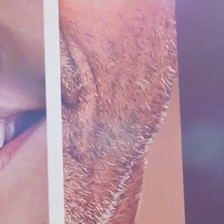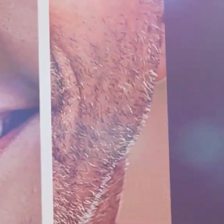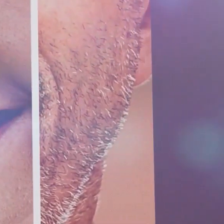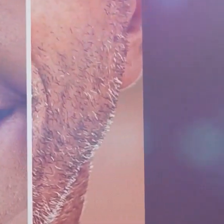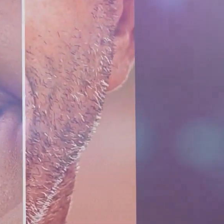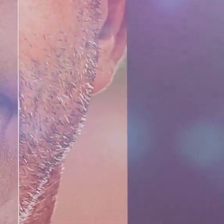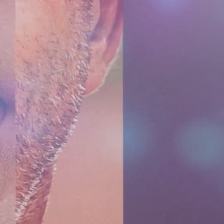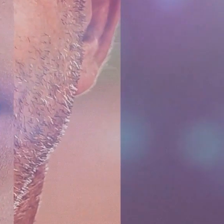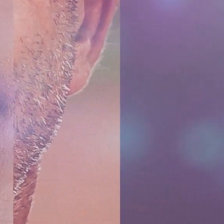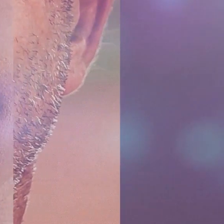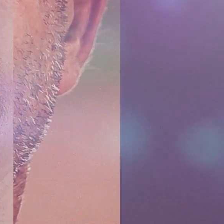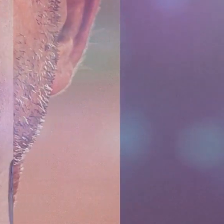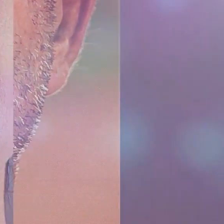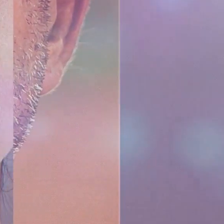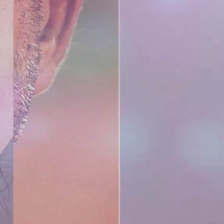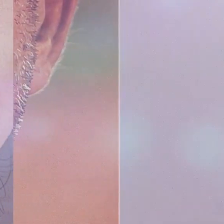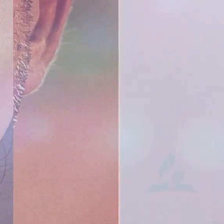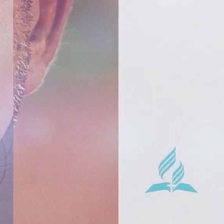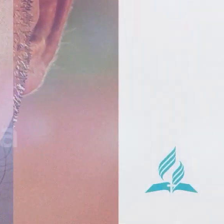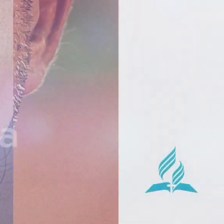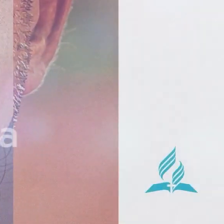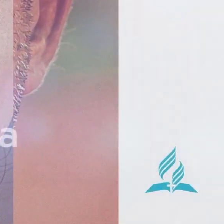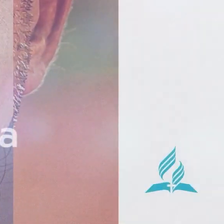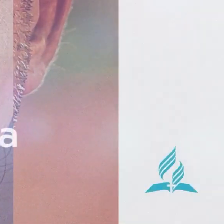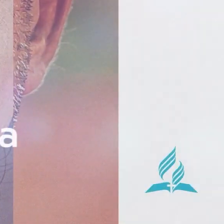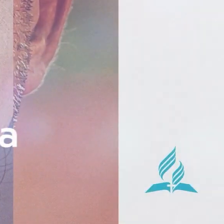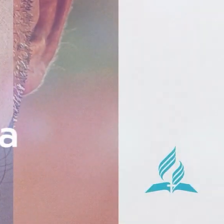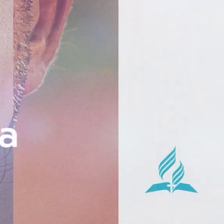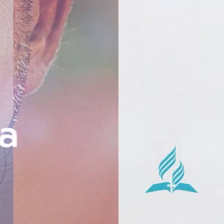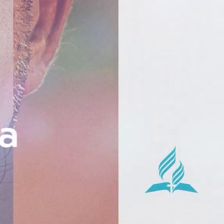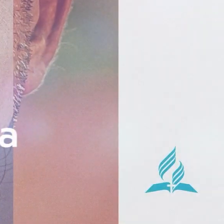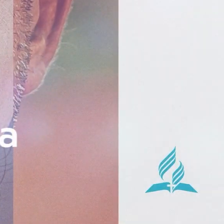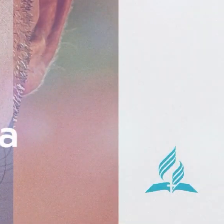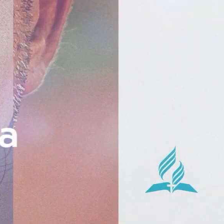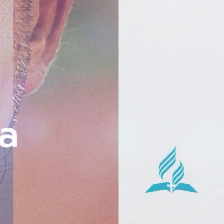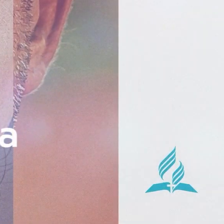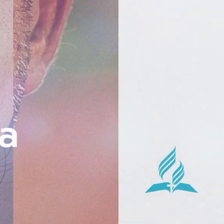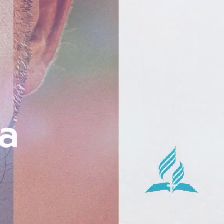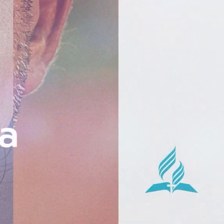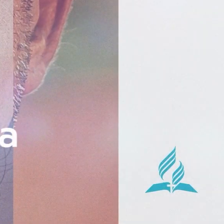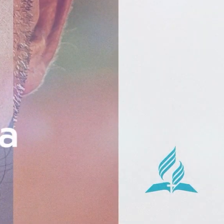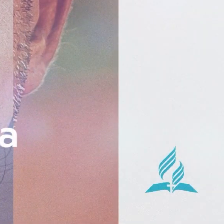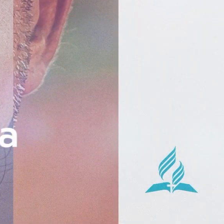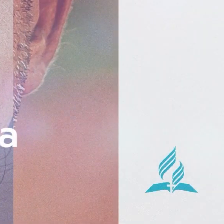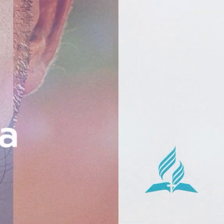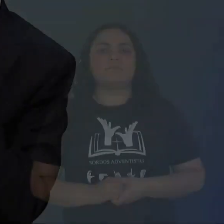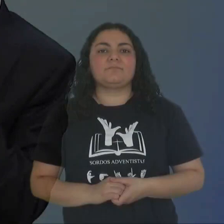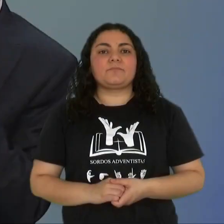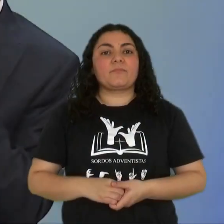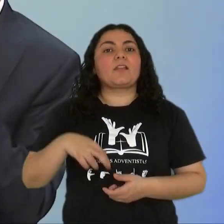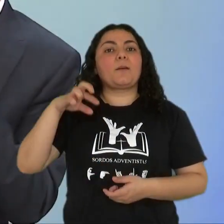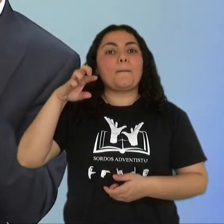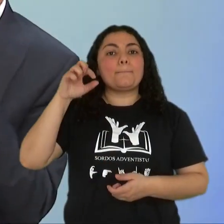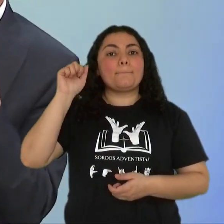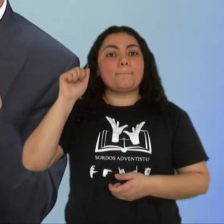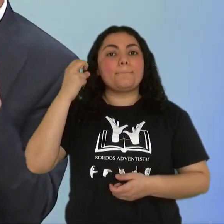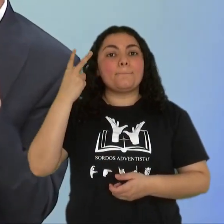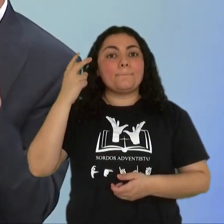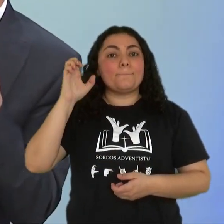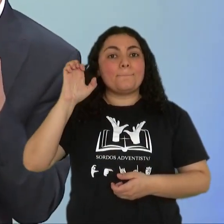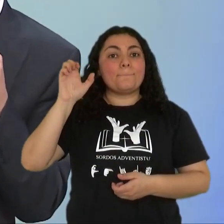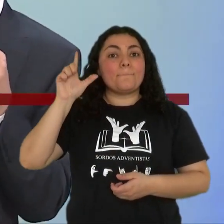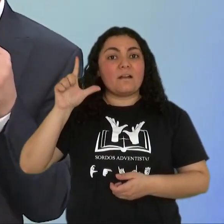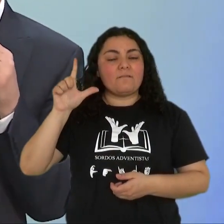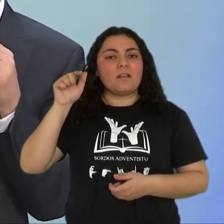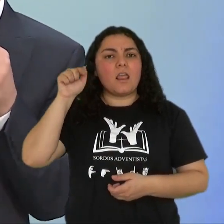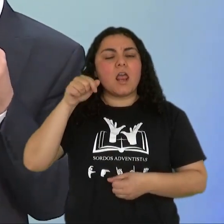Probad y ven. Historia de hoy. Una vida sencilla. Cuando le preguntan acerca